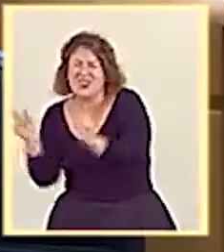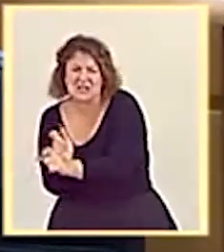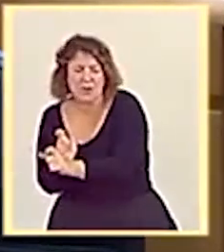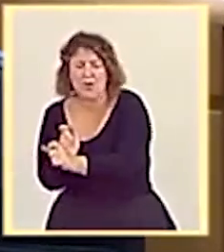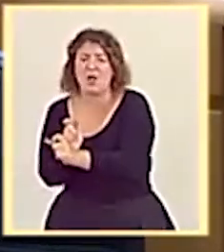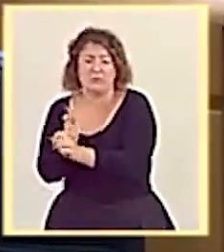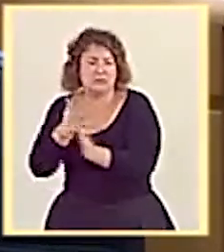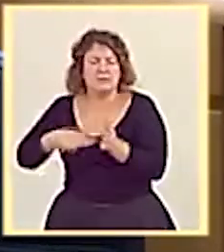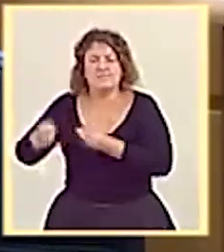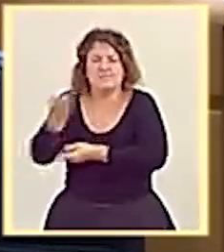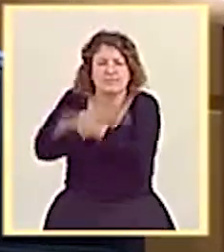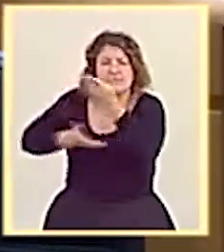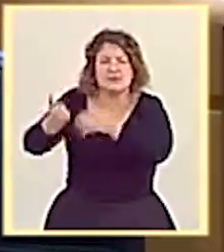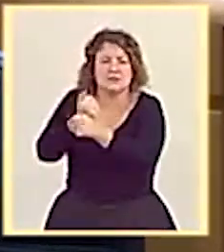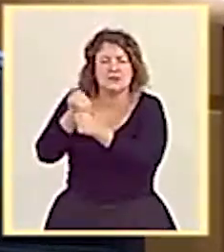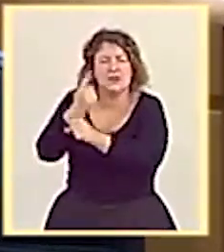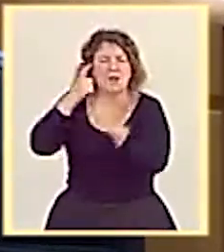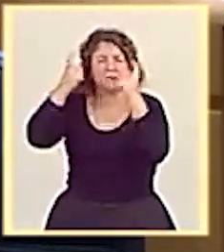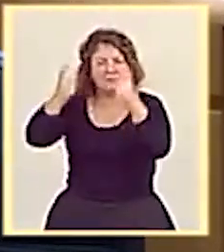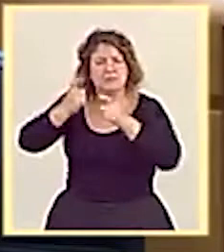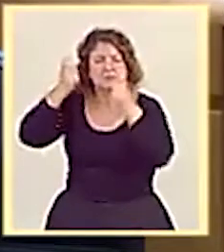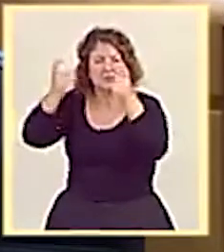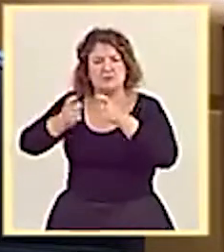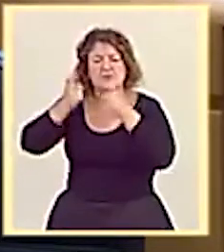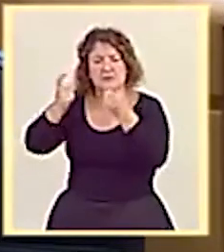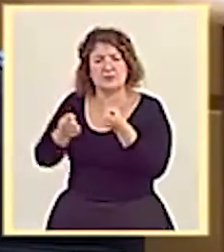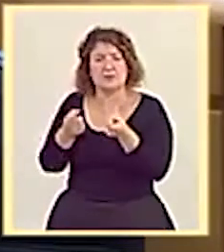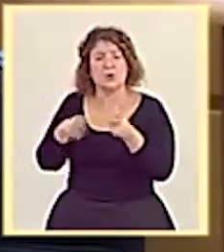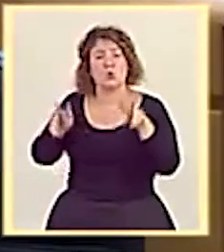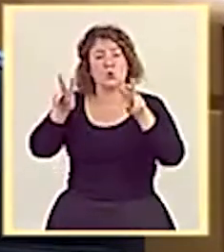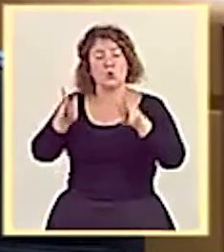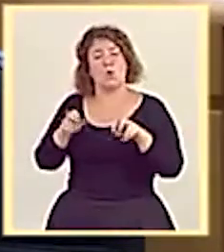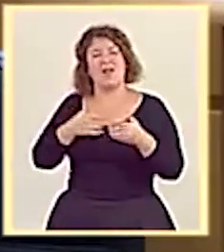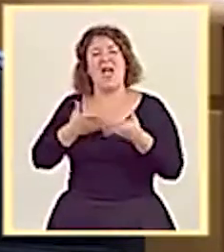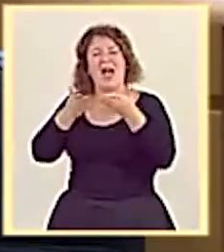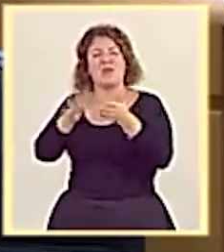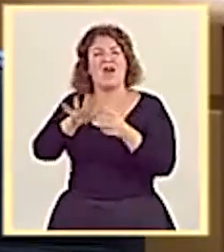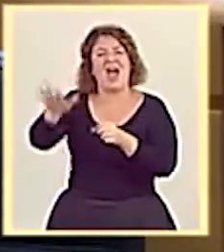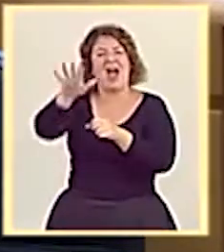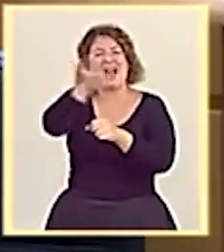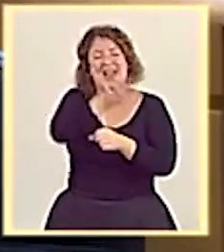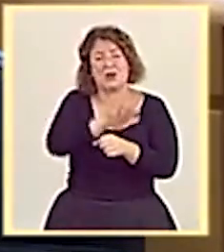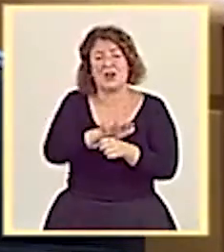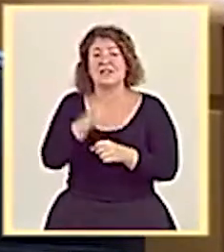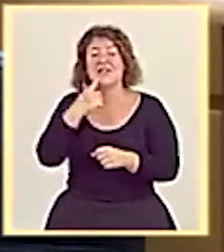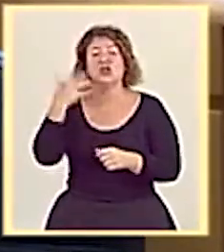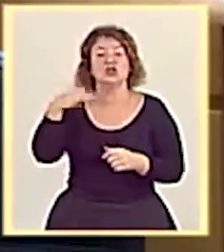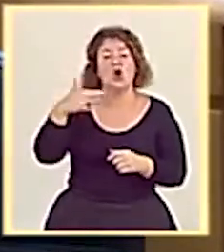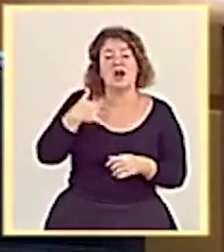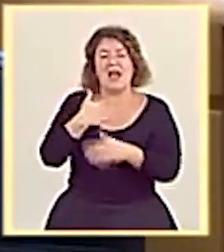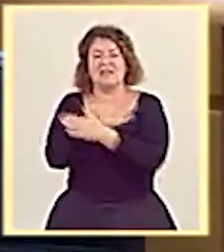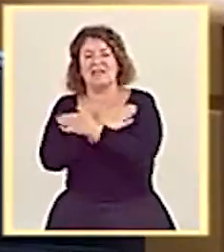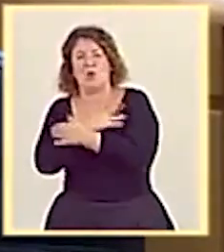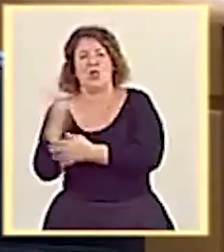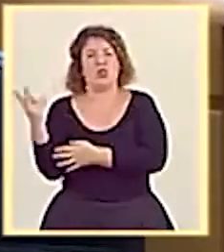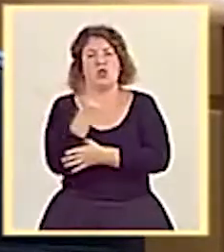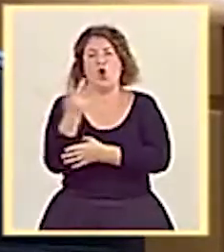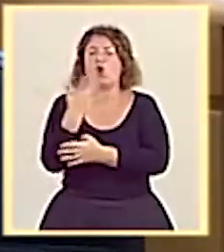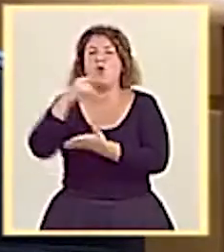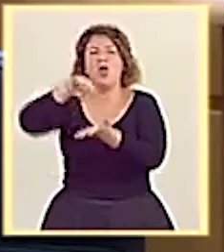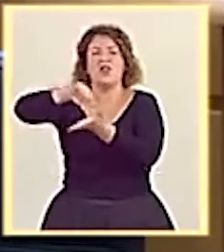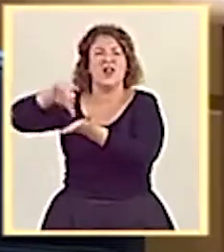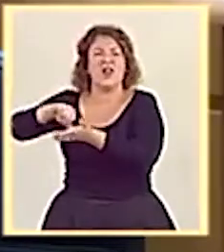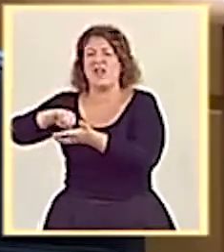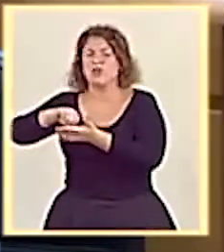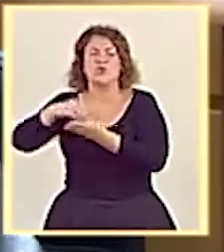trabajando al unísono para conseguir también en el nuevo mapa de ayudas regionales que Soria y Teruel se contemplen como ciudades